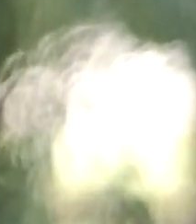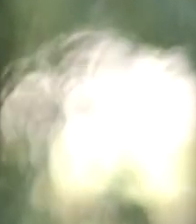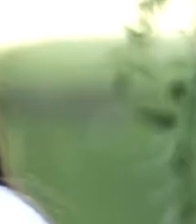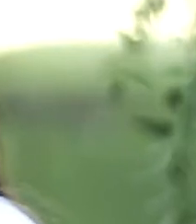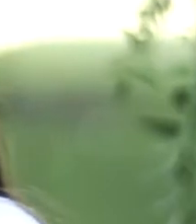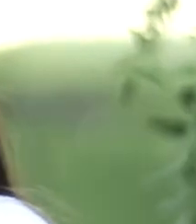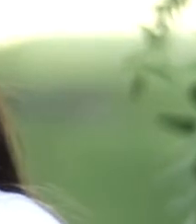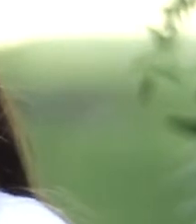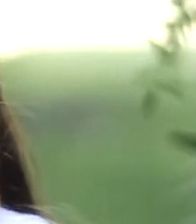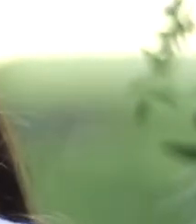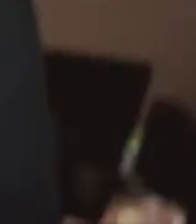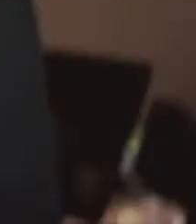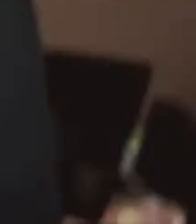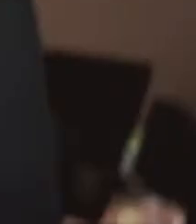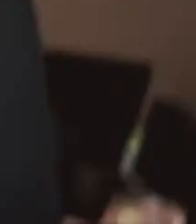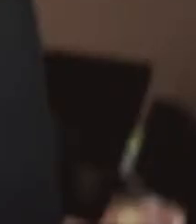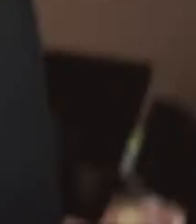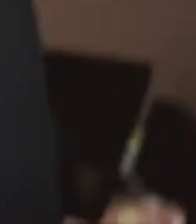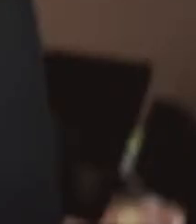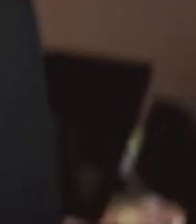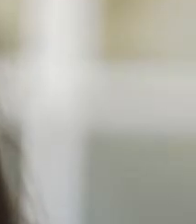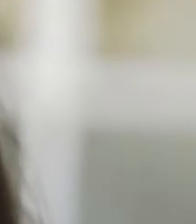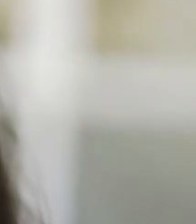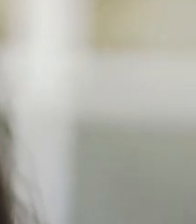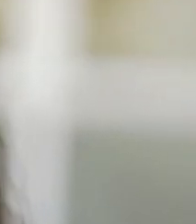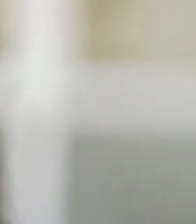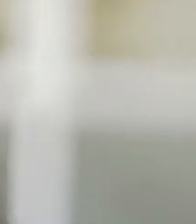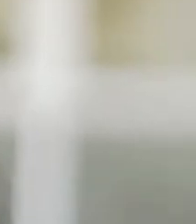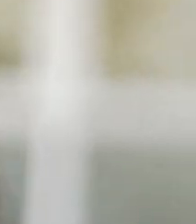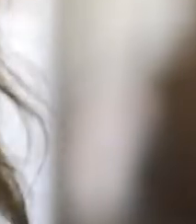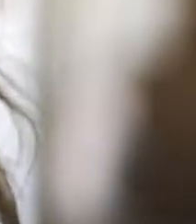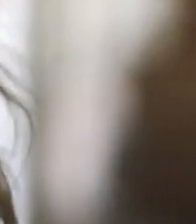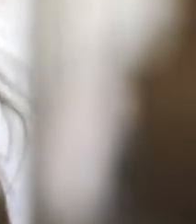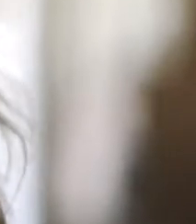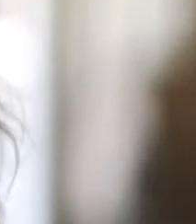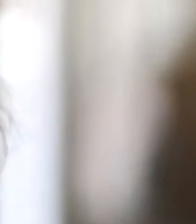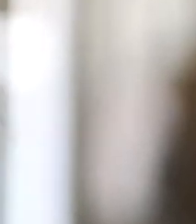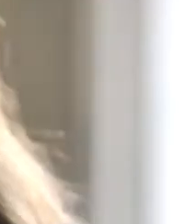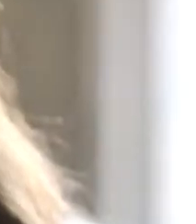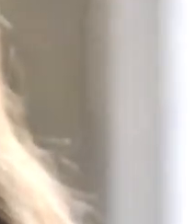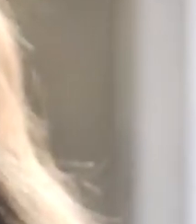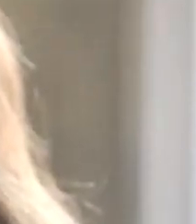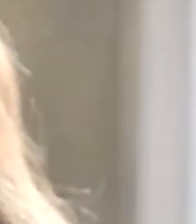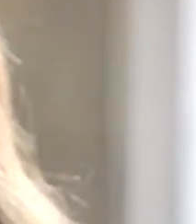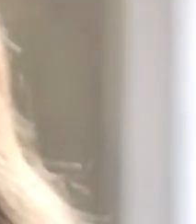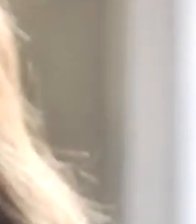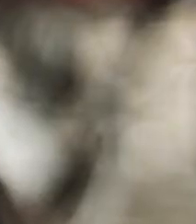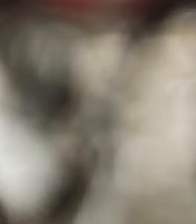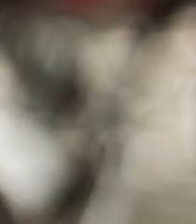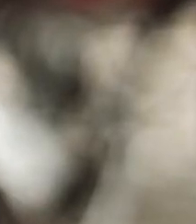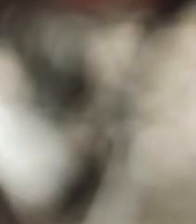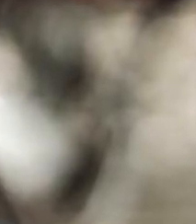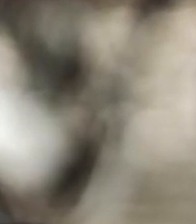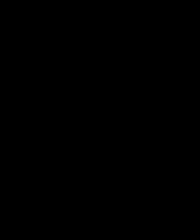Porque una mujer, porque una mujer defendió